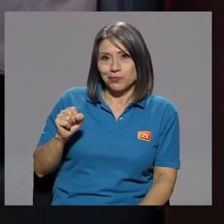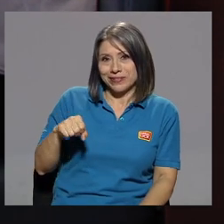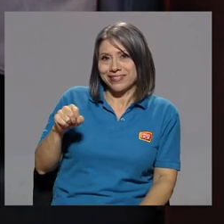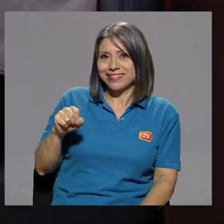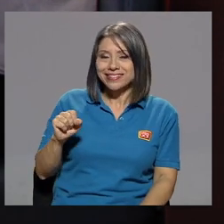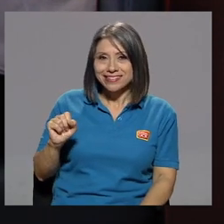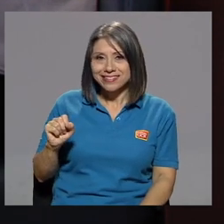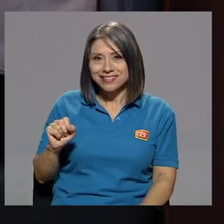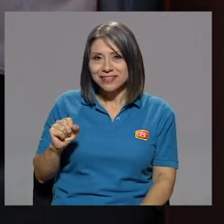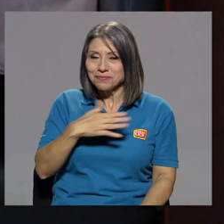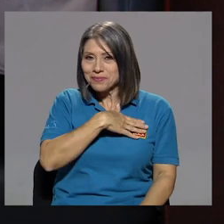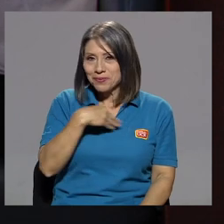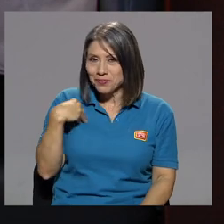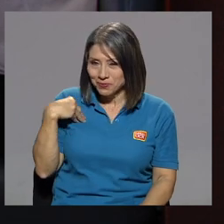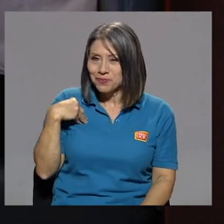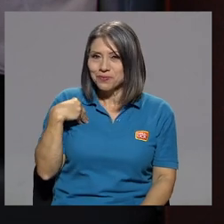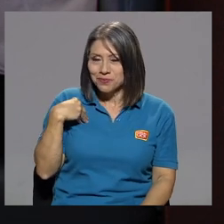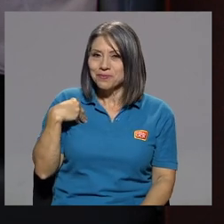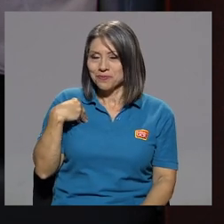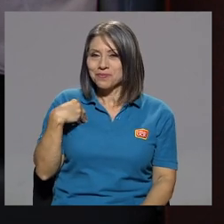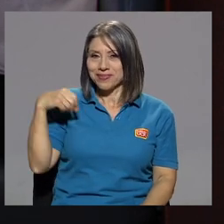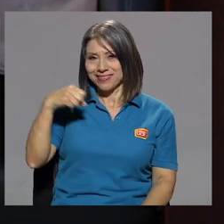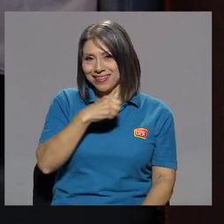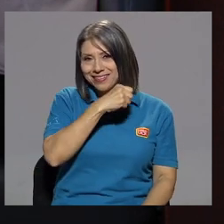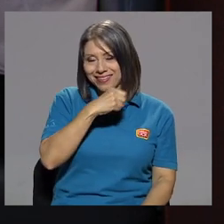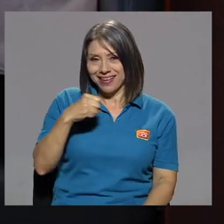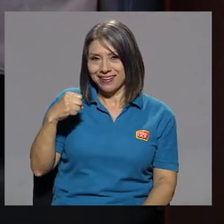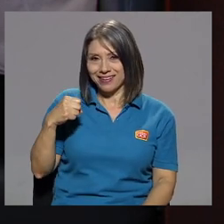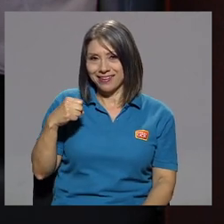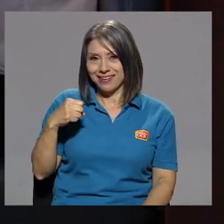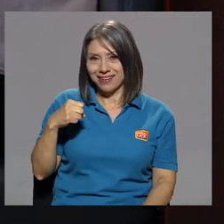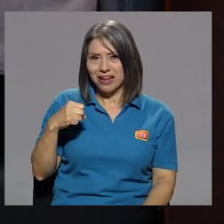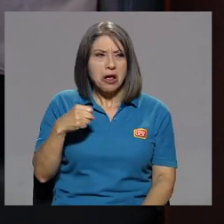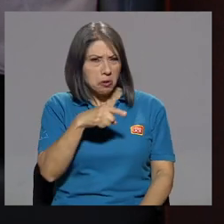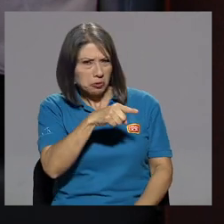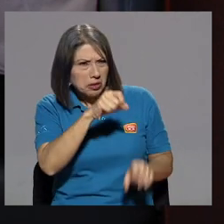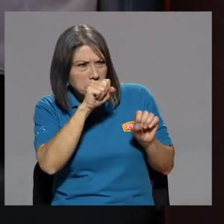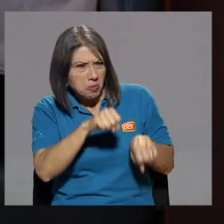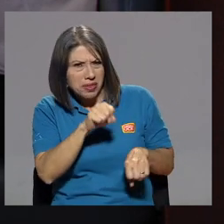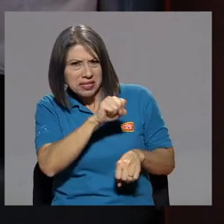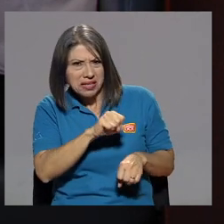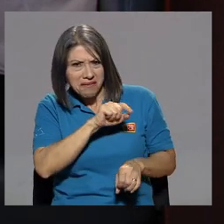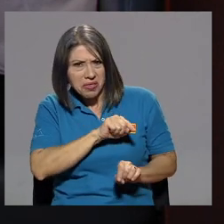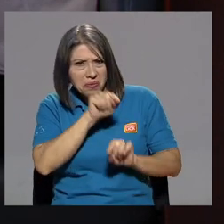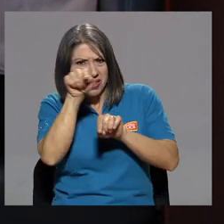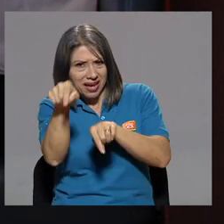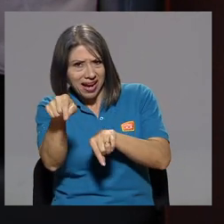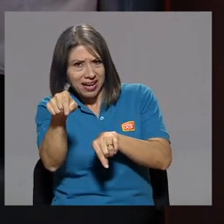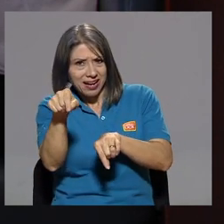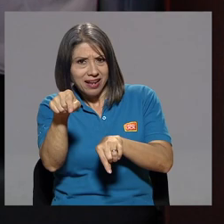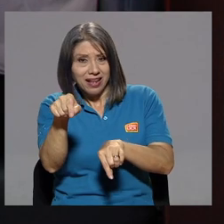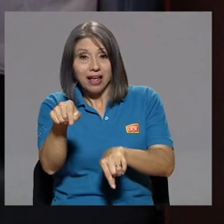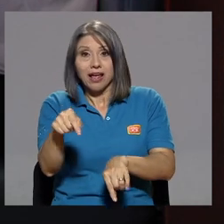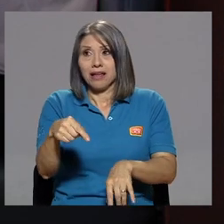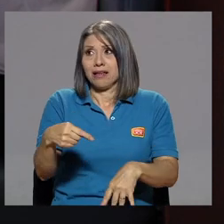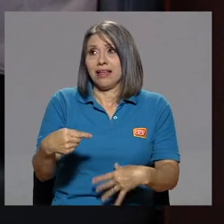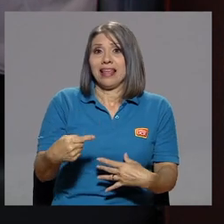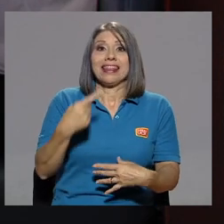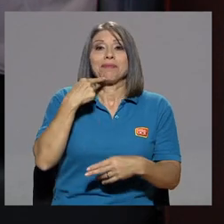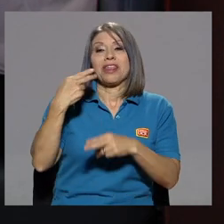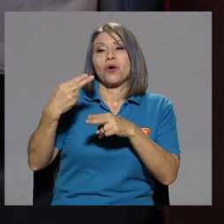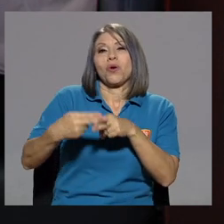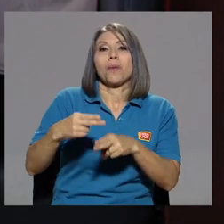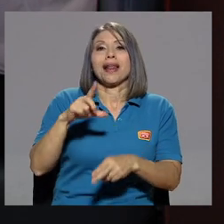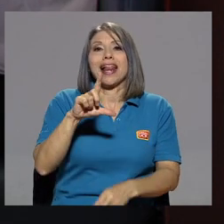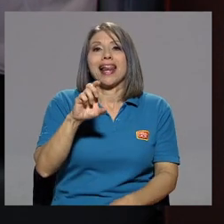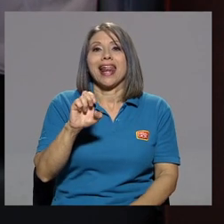pues sí, me gusta mucho cantar. Porque usted no llega, usted no puede llegar el sábado. Yo, mire, el Gourmet queda